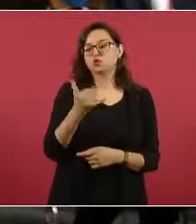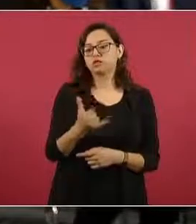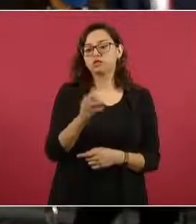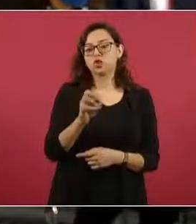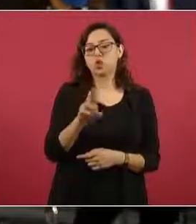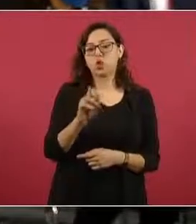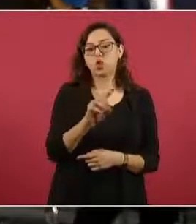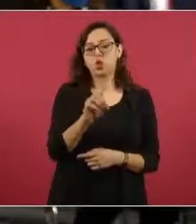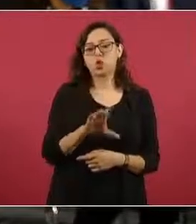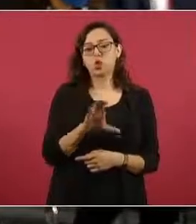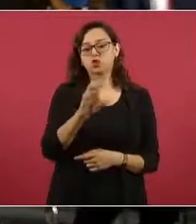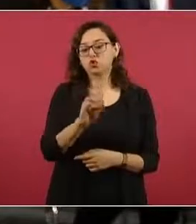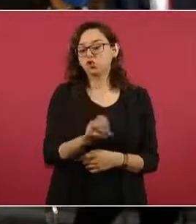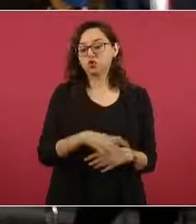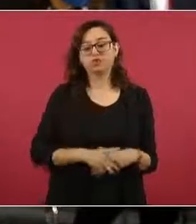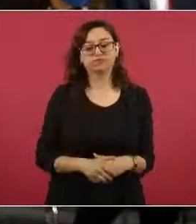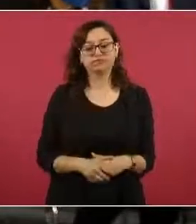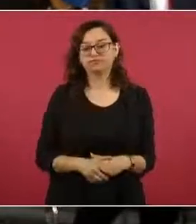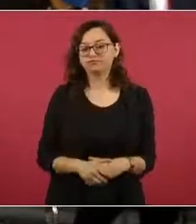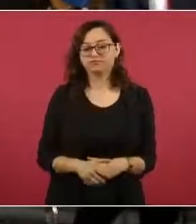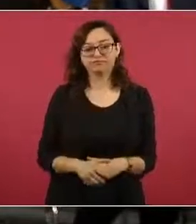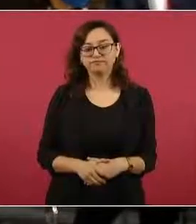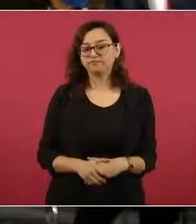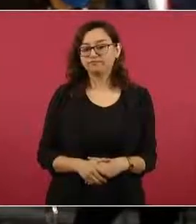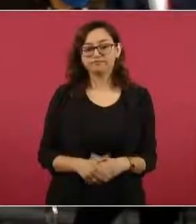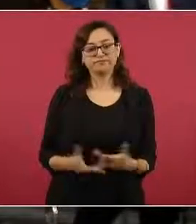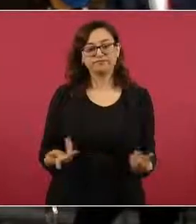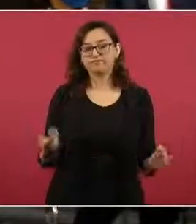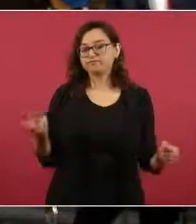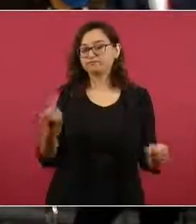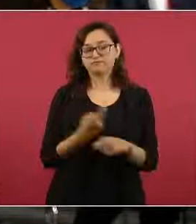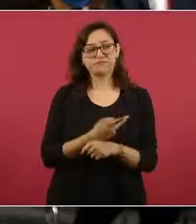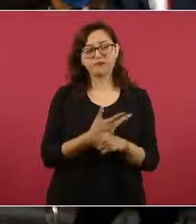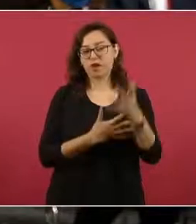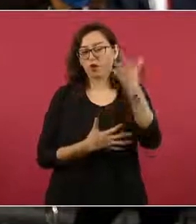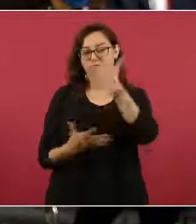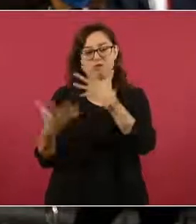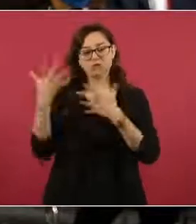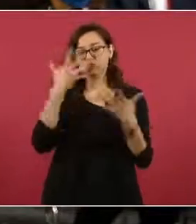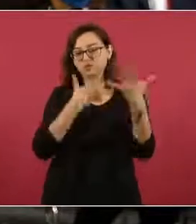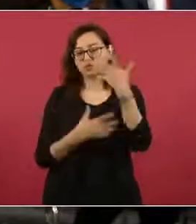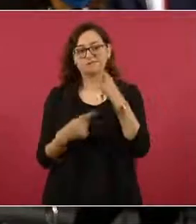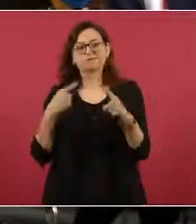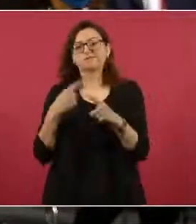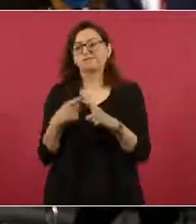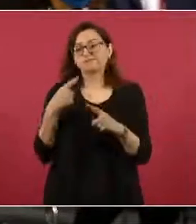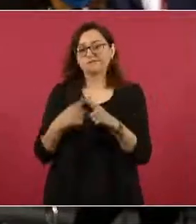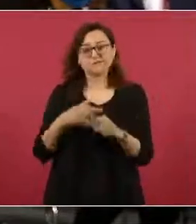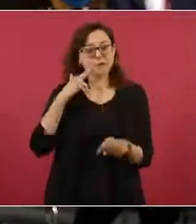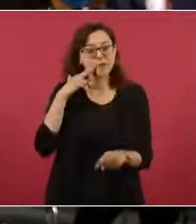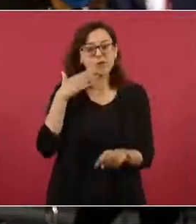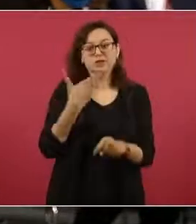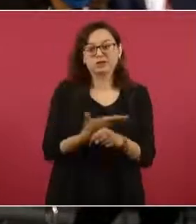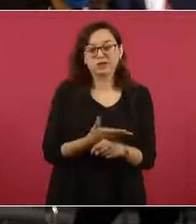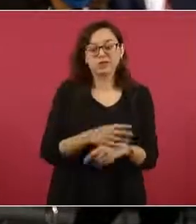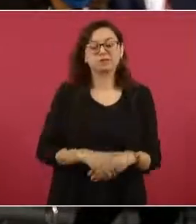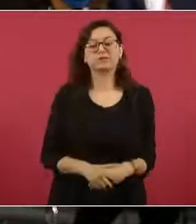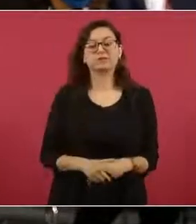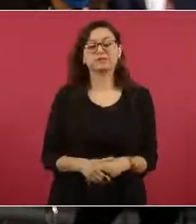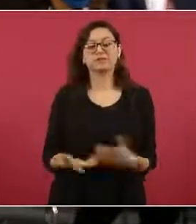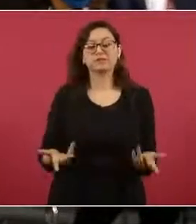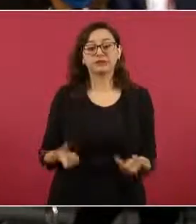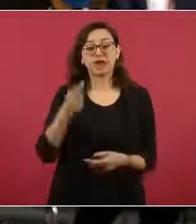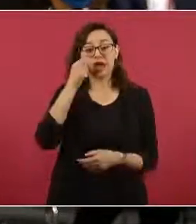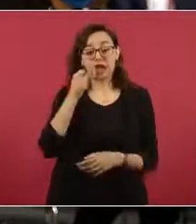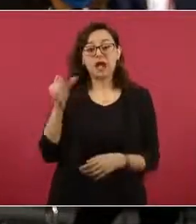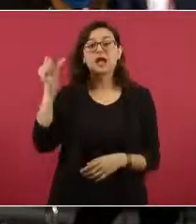una confusión respecto de la competencia. Ayer tuvimos oportunidad de entrevistar a la abogada y